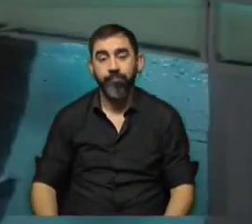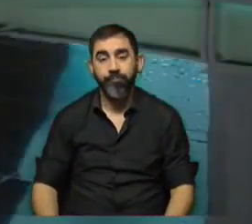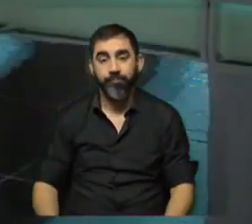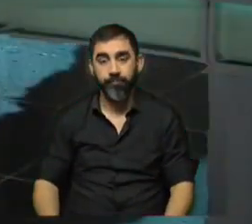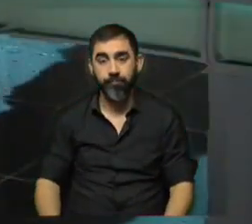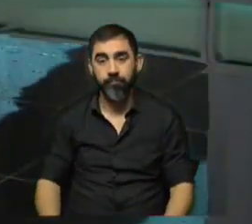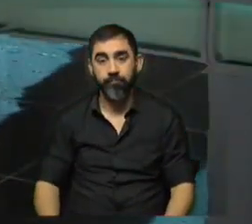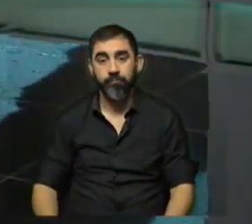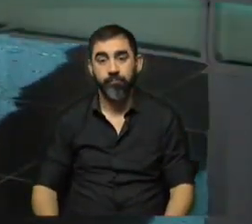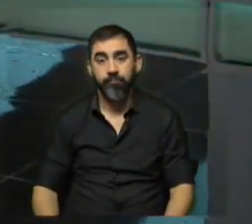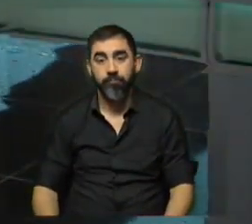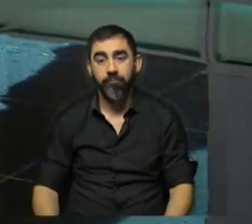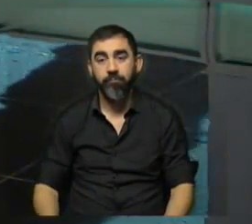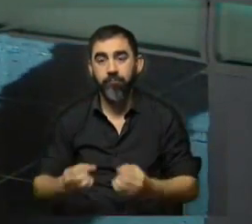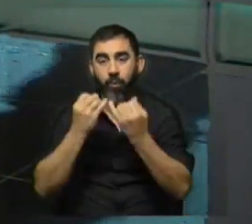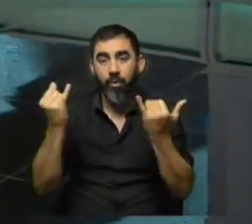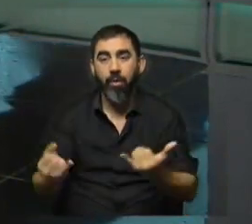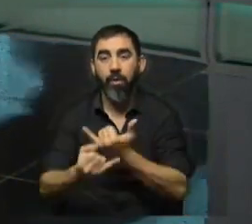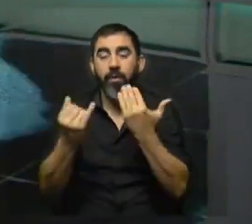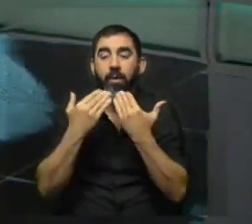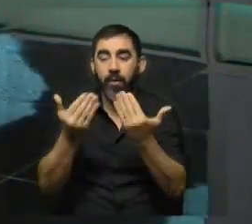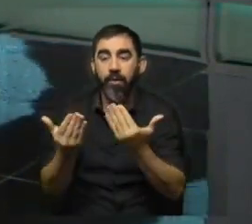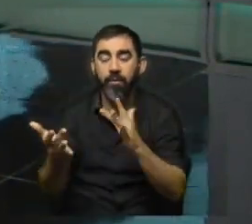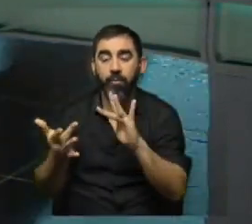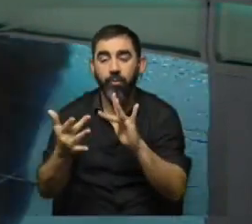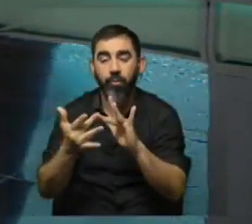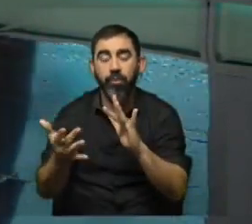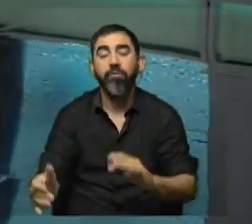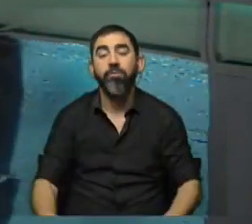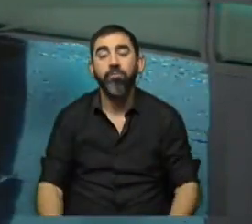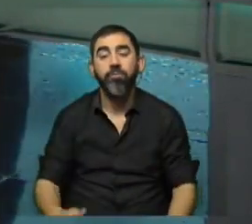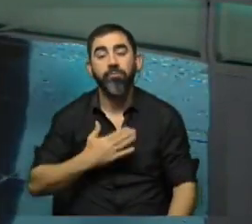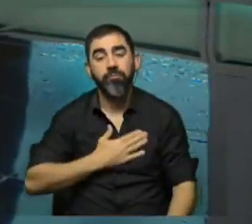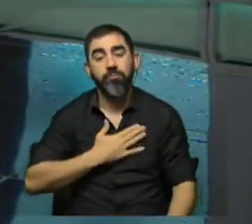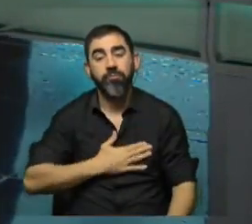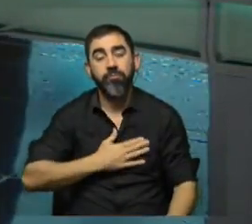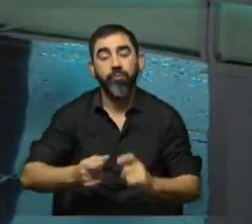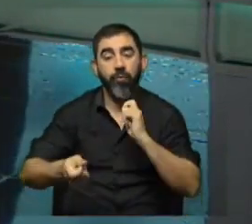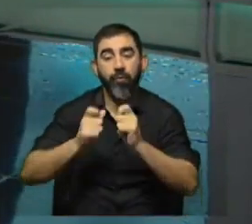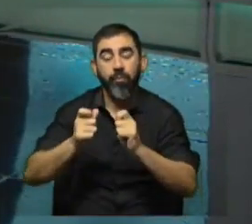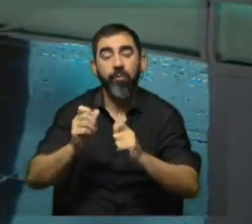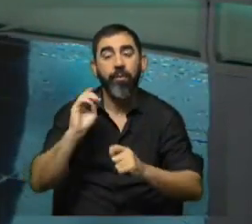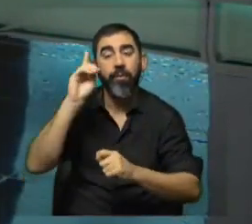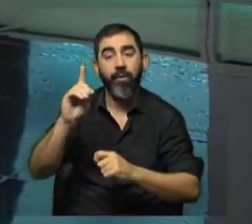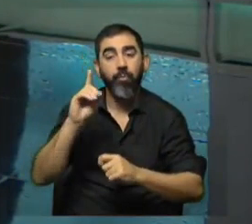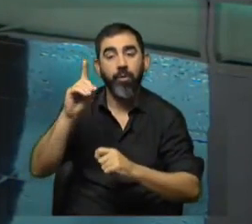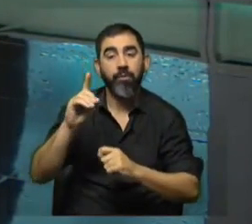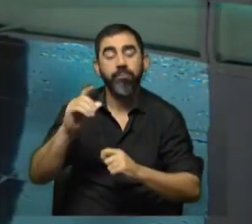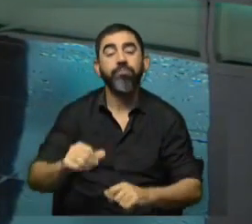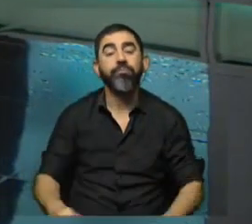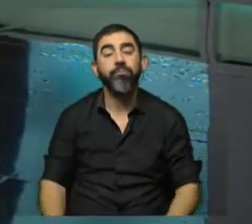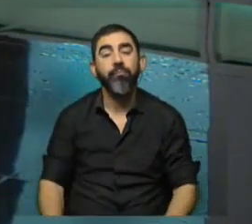bienvenida. Buen día, muchas gracias por recibirme. Un placer recibirla aquí en MB Noticias. Gracias, diputada. Bueno, básicamente,